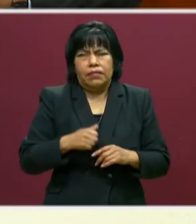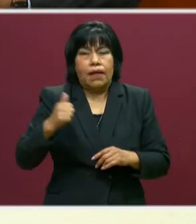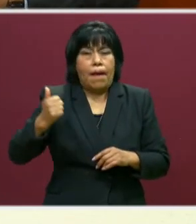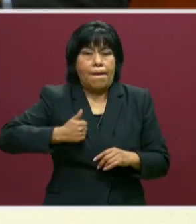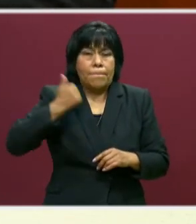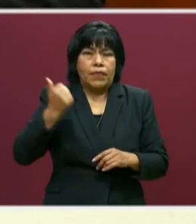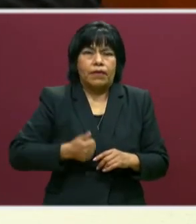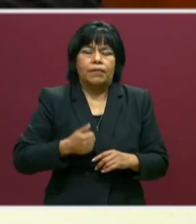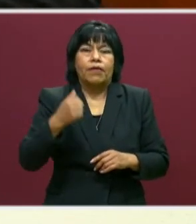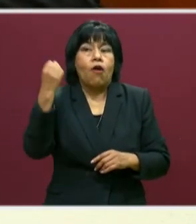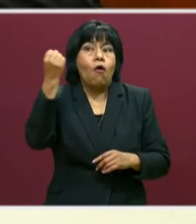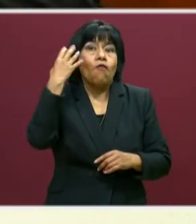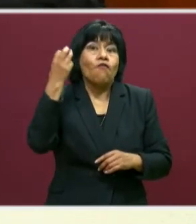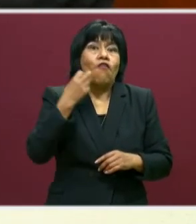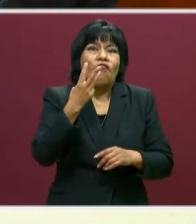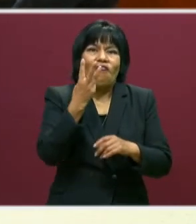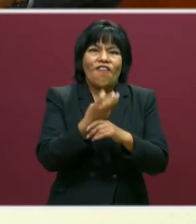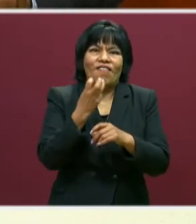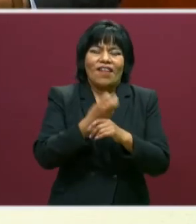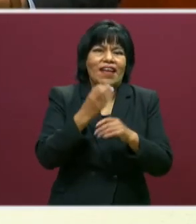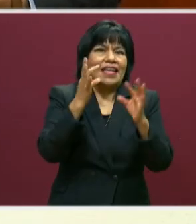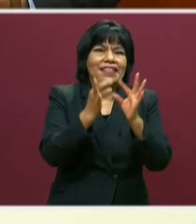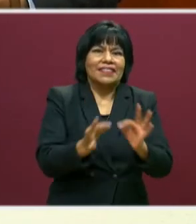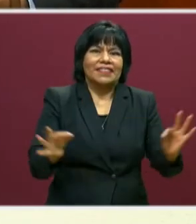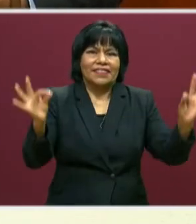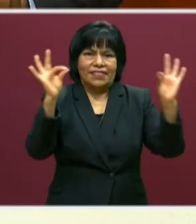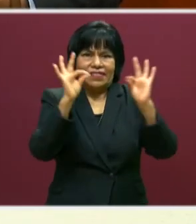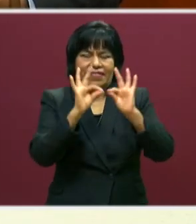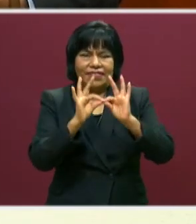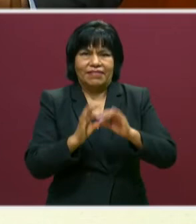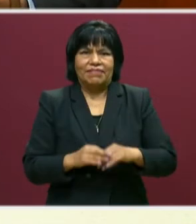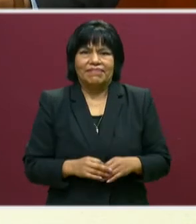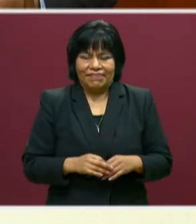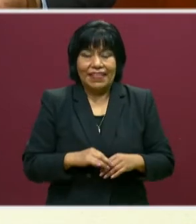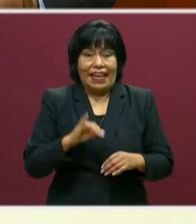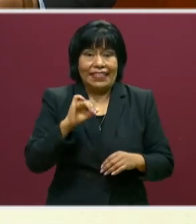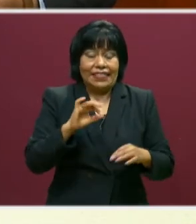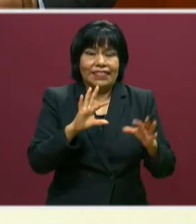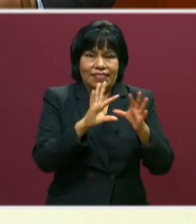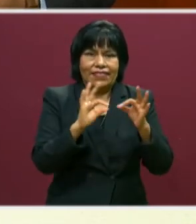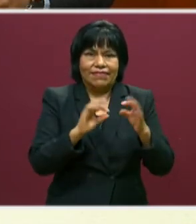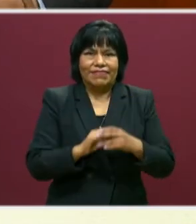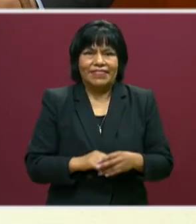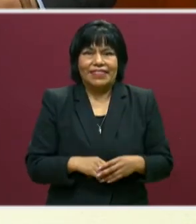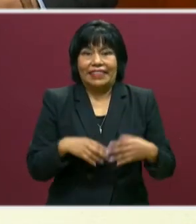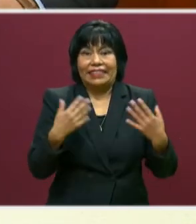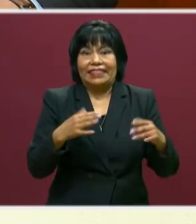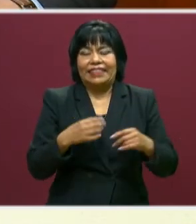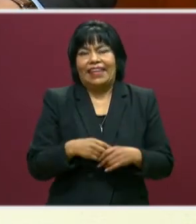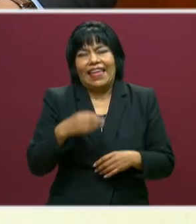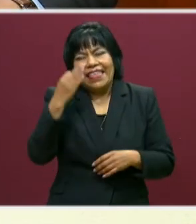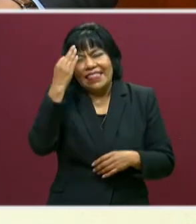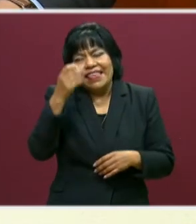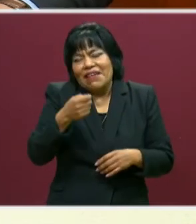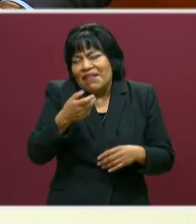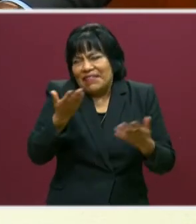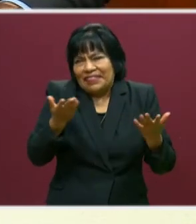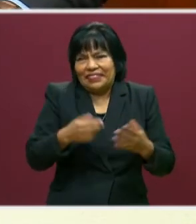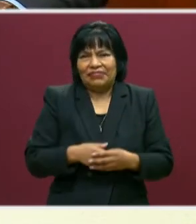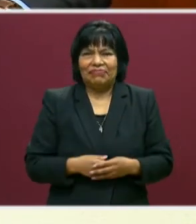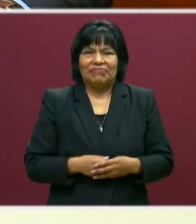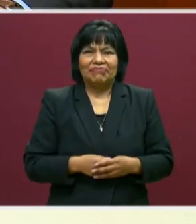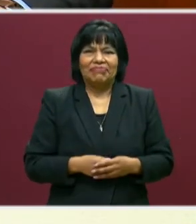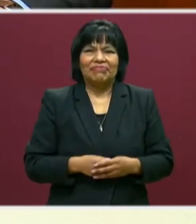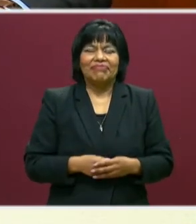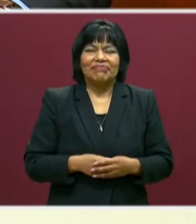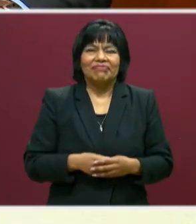este tercer foro educativo, es importante hablar de ello. Ah, sí, sí, claro. Sí, no me di cuenta, pero ya nos queda poquito tiempo. Ya nos queda muy poco tiempo,